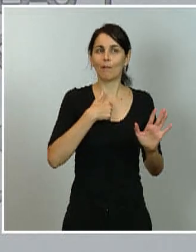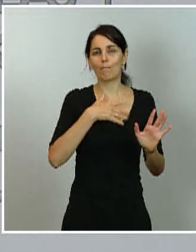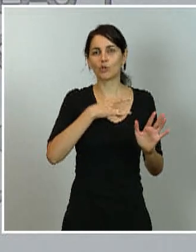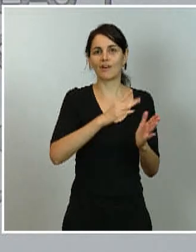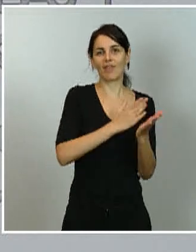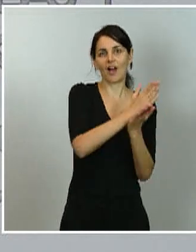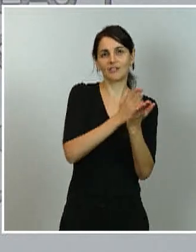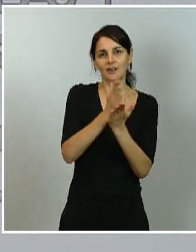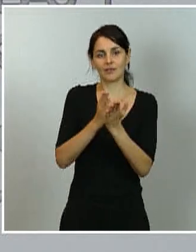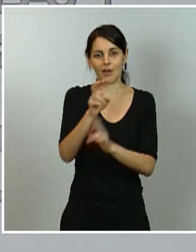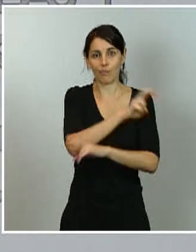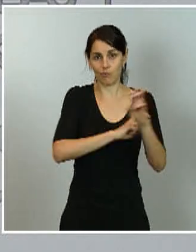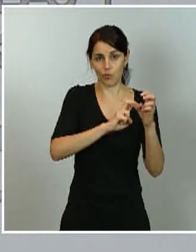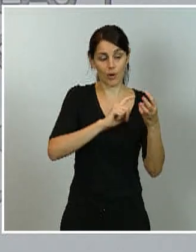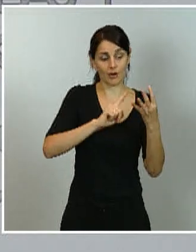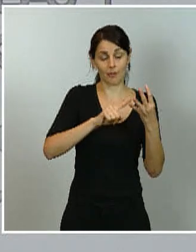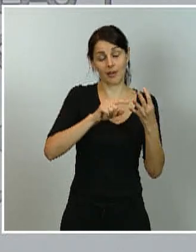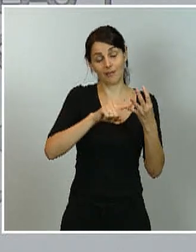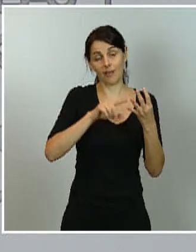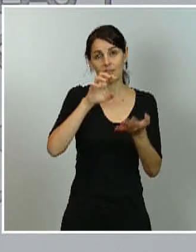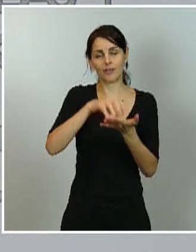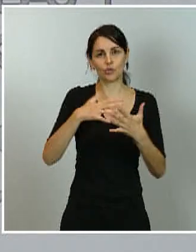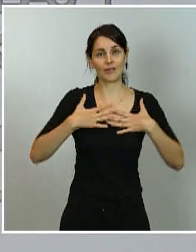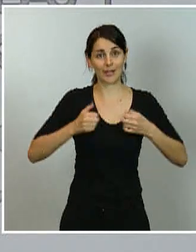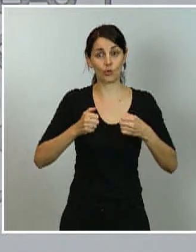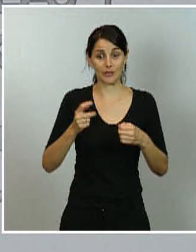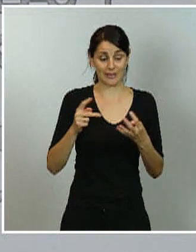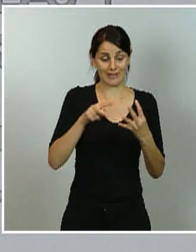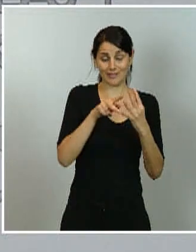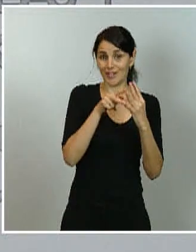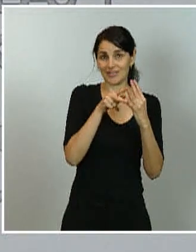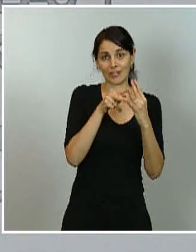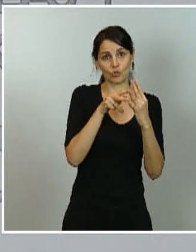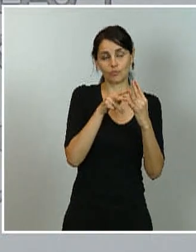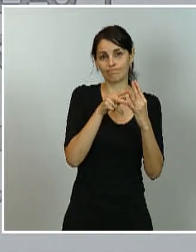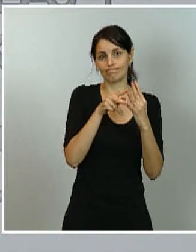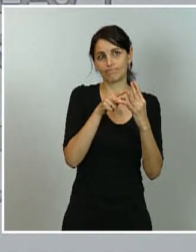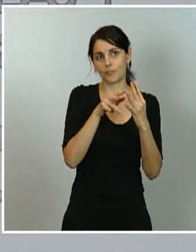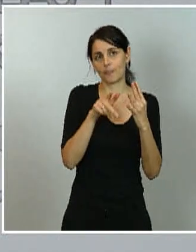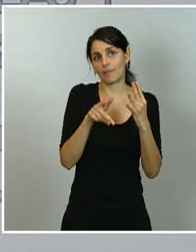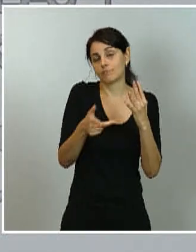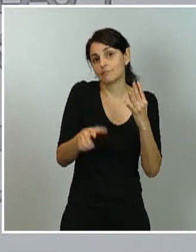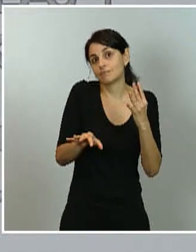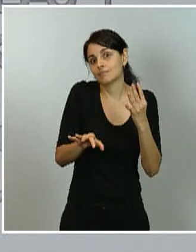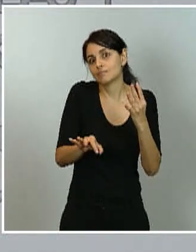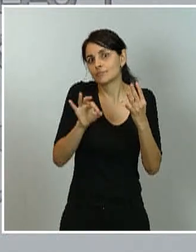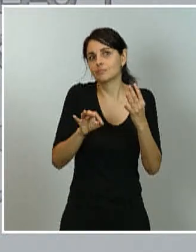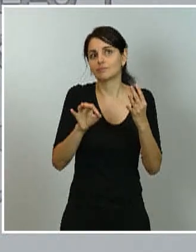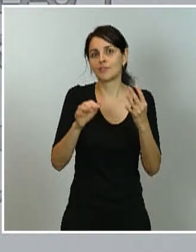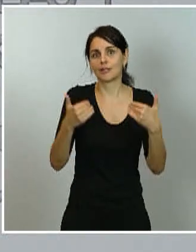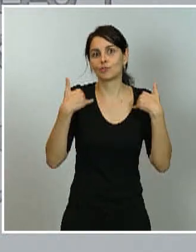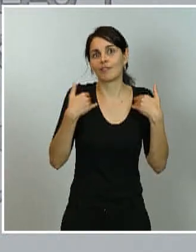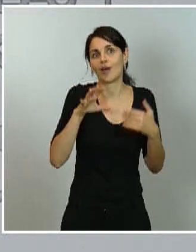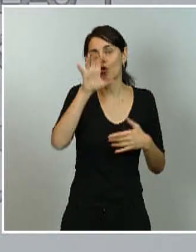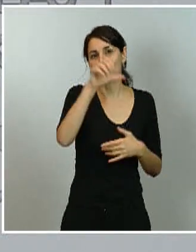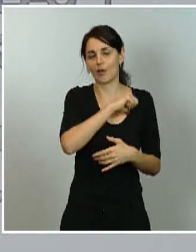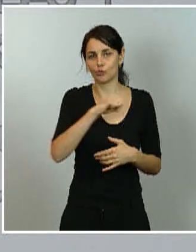los centros de salud para las vacunaciones, son decisiones que corresponde tomar a las comunidades autónomas. Pero ya le he dicho